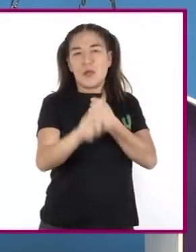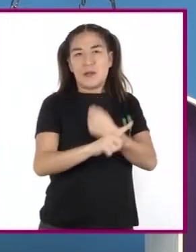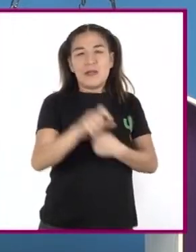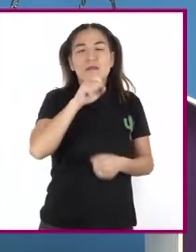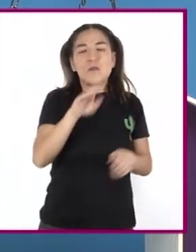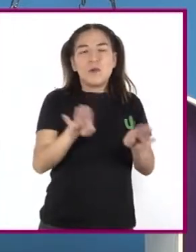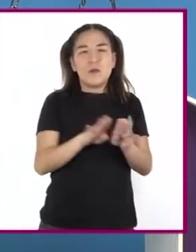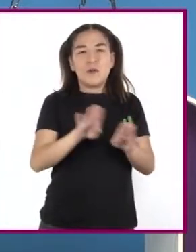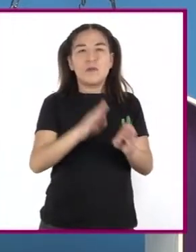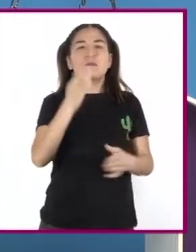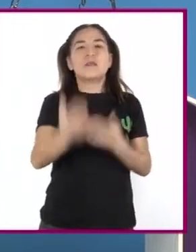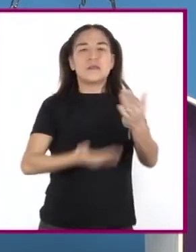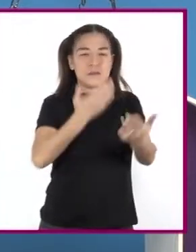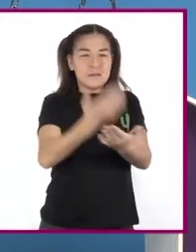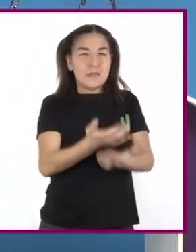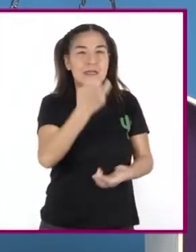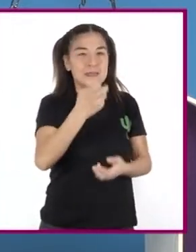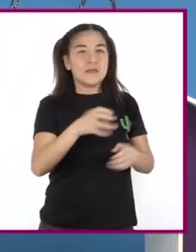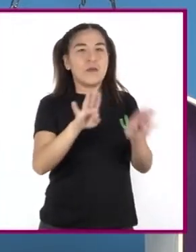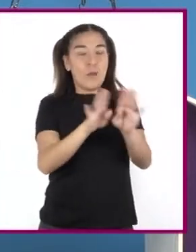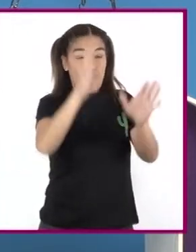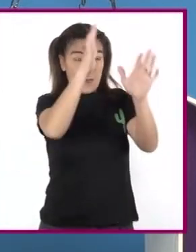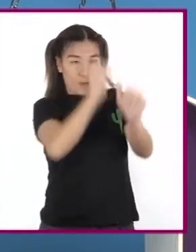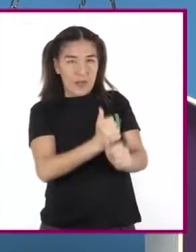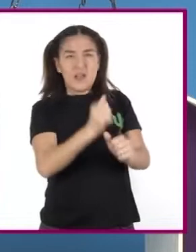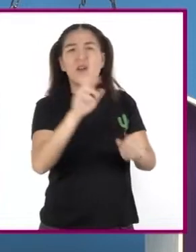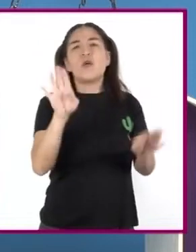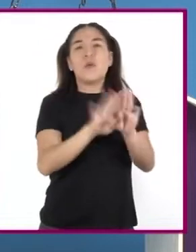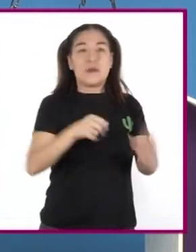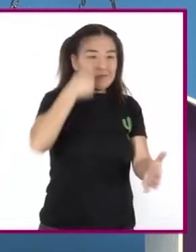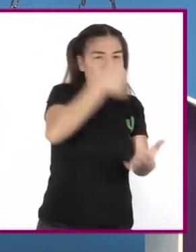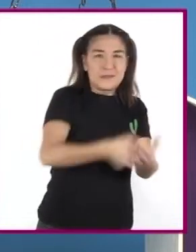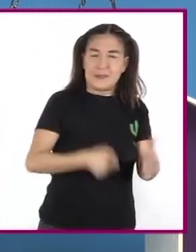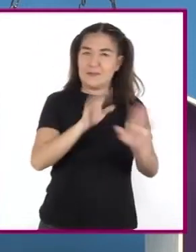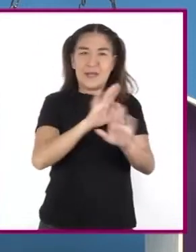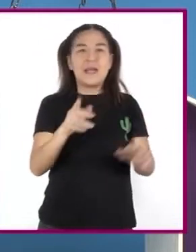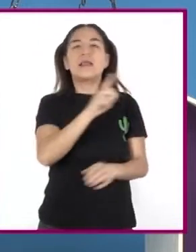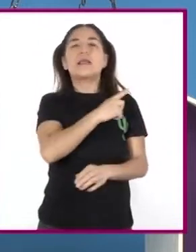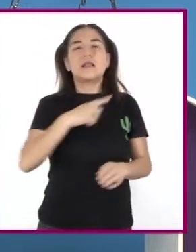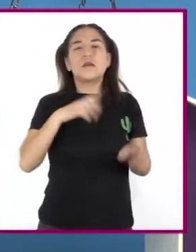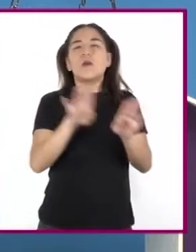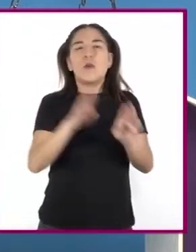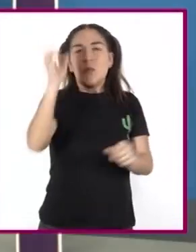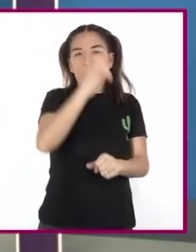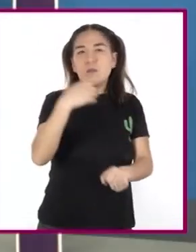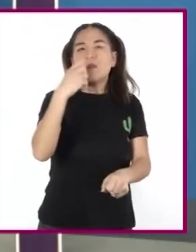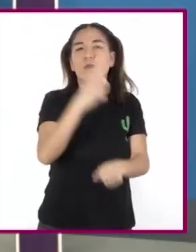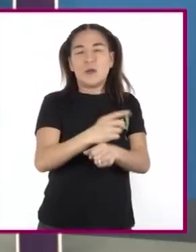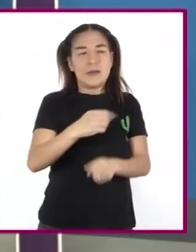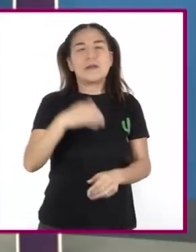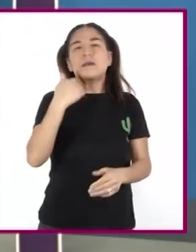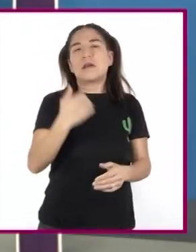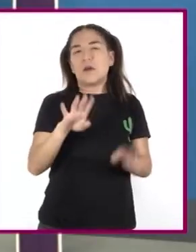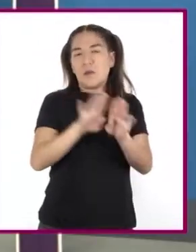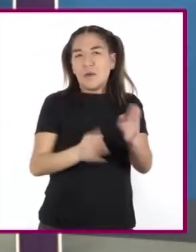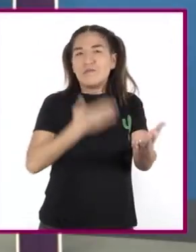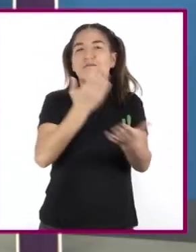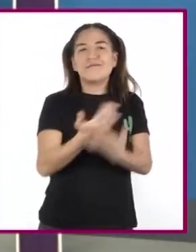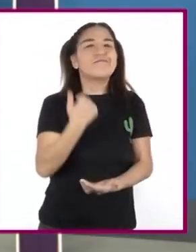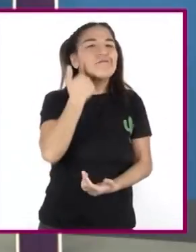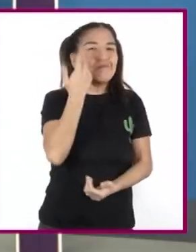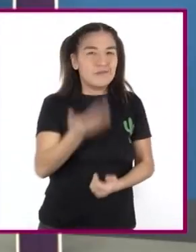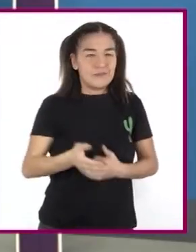negociar Sin imponer condiciones Cediendo Cuando es pertinente Hacerlo Las personas